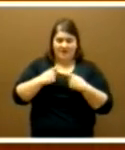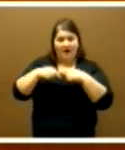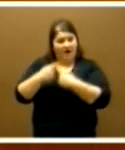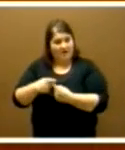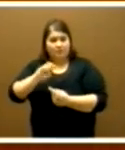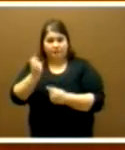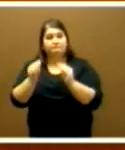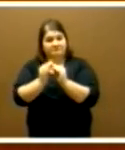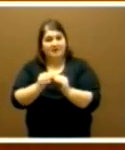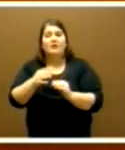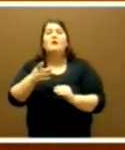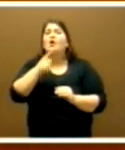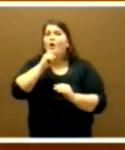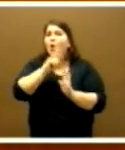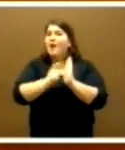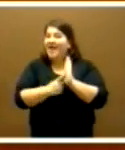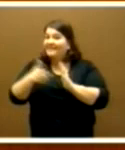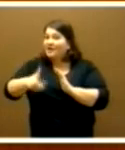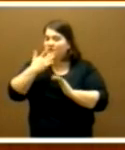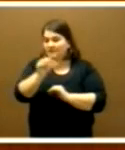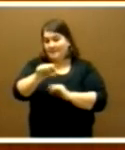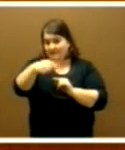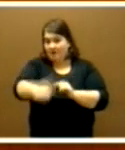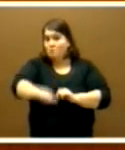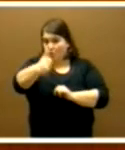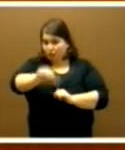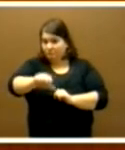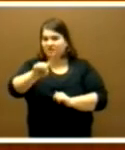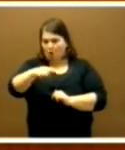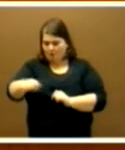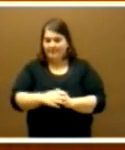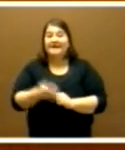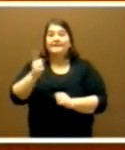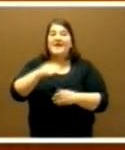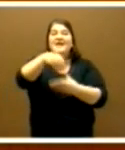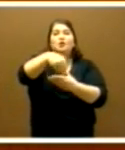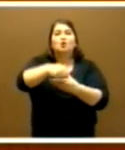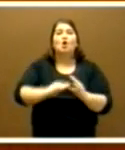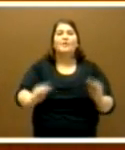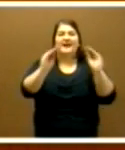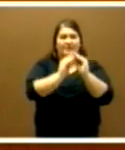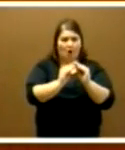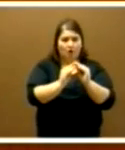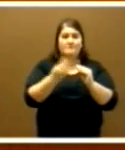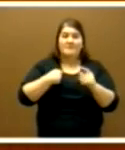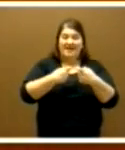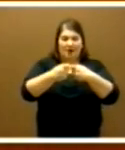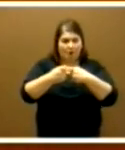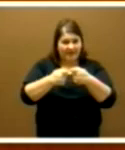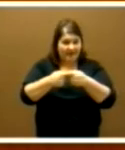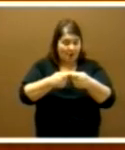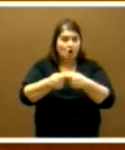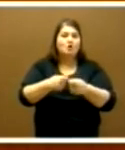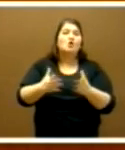este derecho por la Ley de Igualdad, si se aprueba en la próxima semana, impulsar la inclusión de medidas de conciliación en la negociación colectiva,